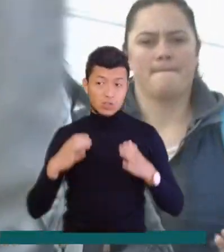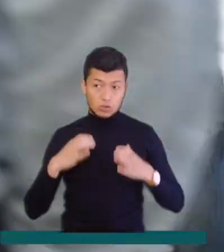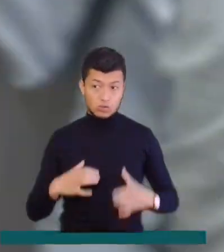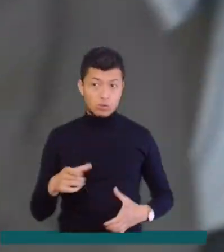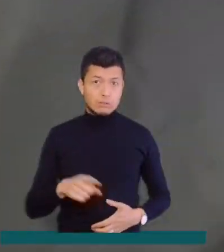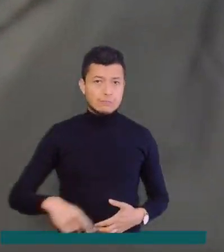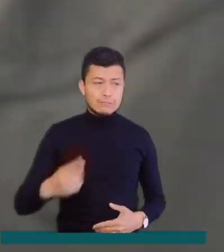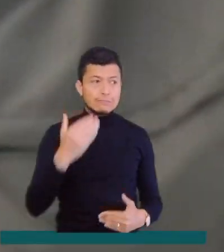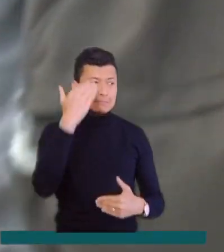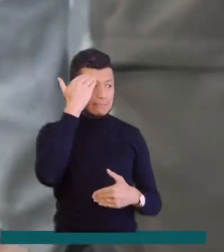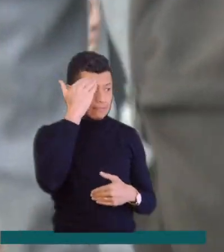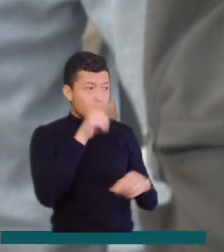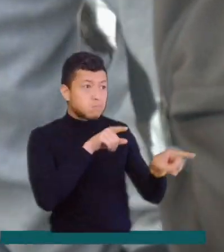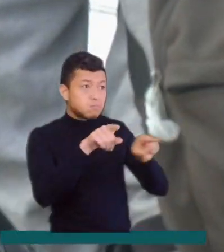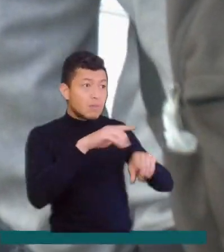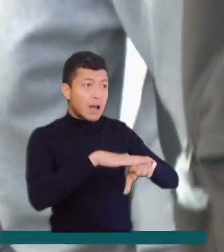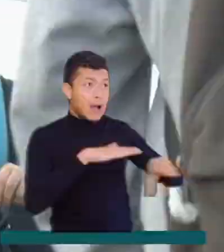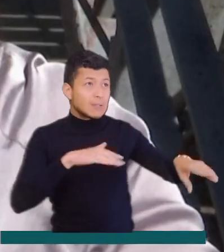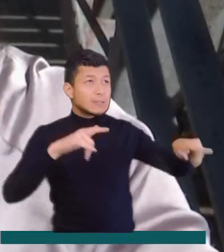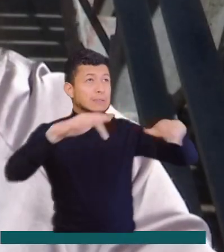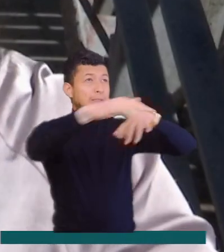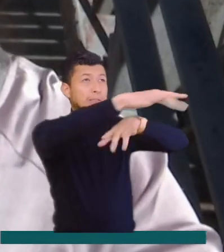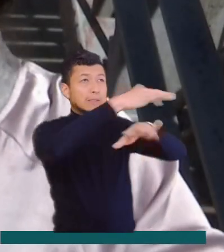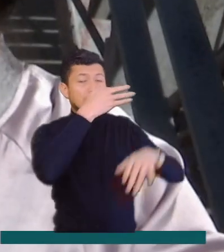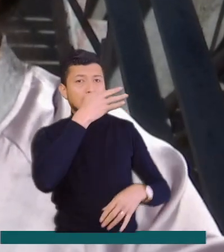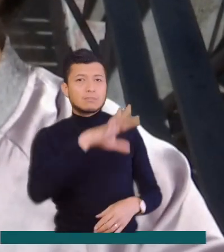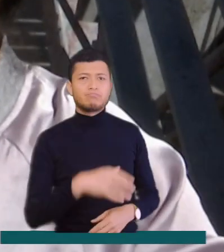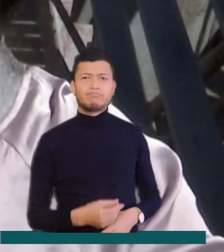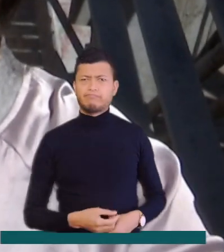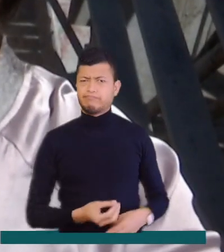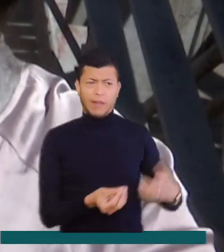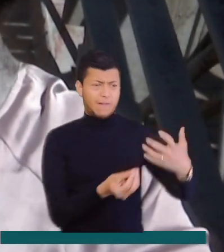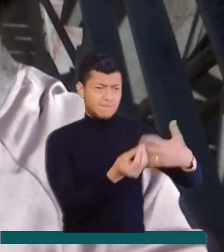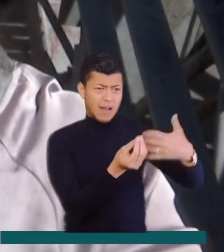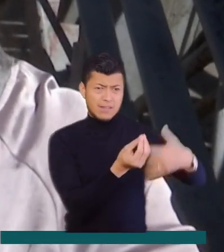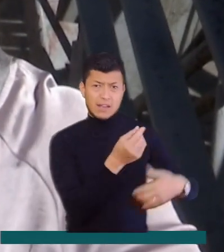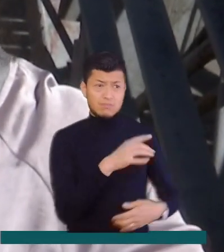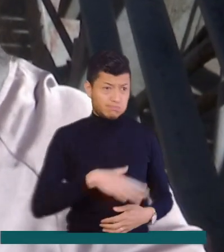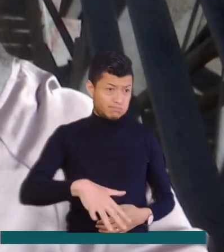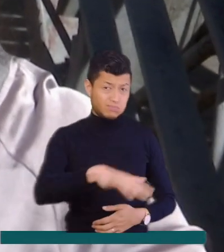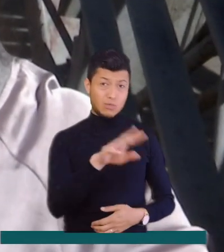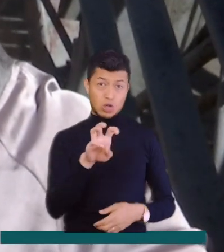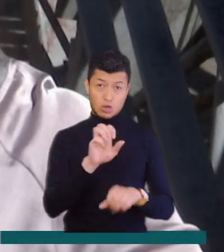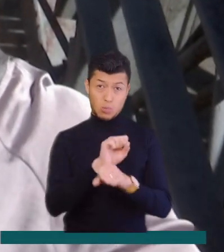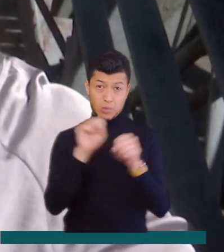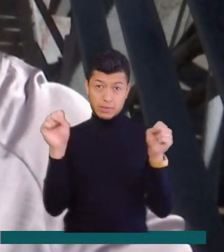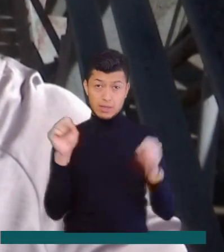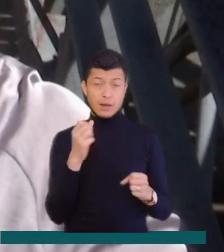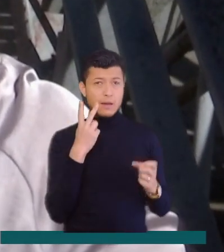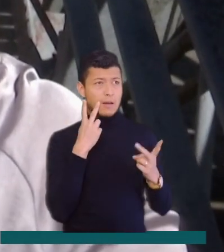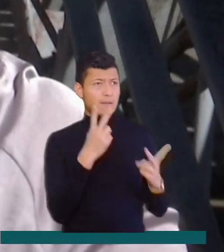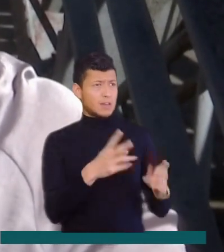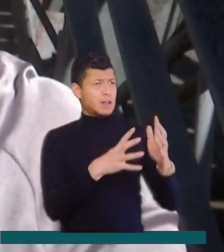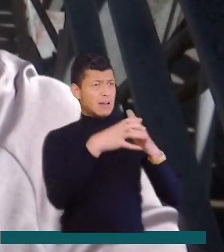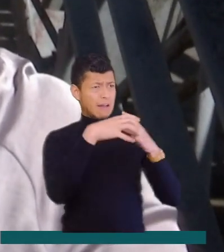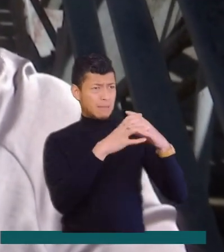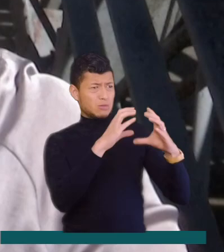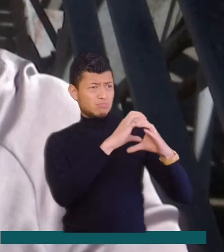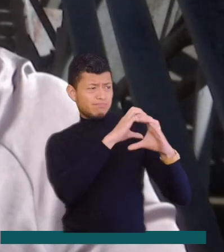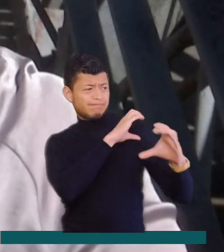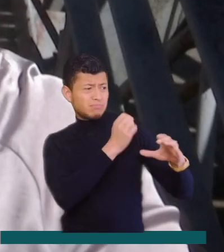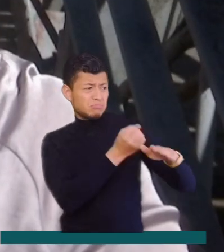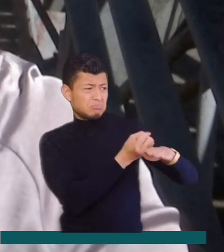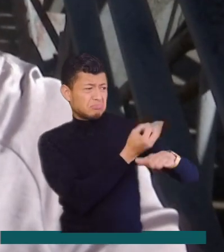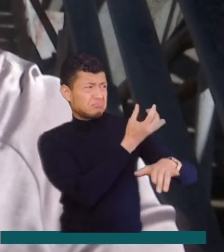causas que contaminan el aire a su alrededor. Las fábricas y todo, usted viene por acá a las 8 de la mañana y usted ve pasar camiones